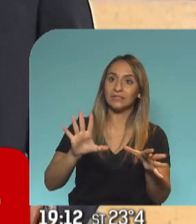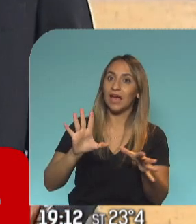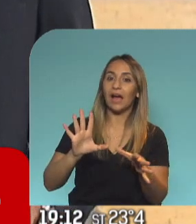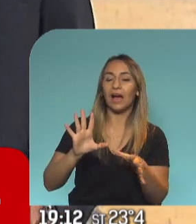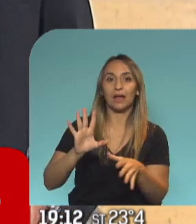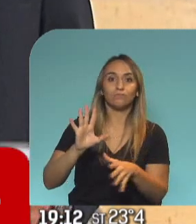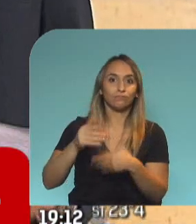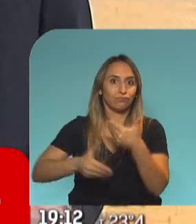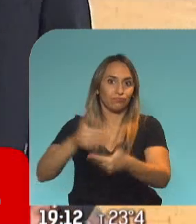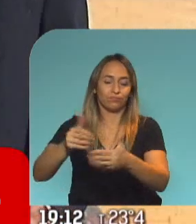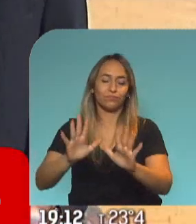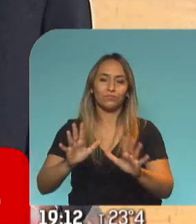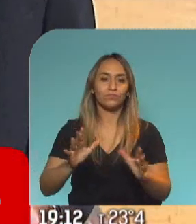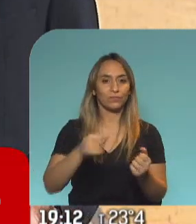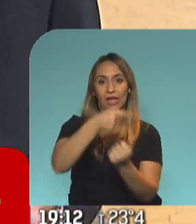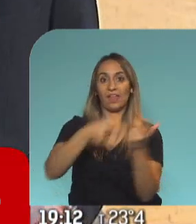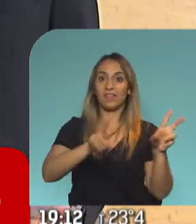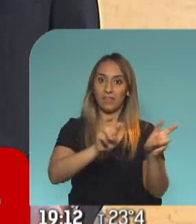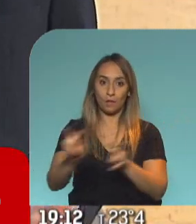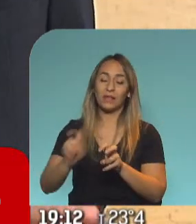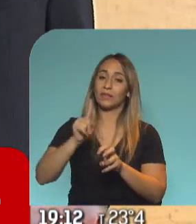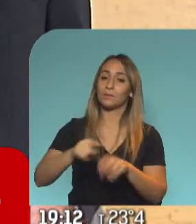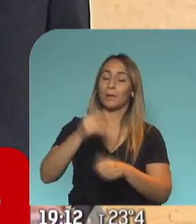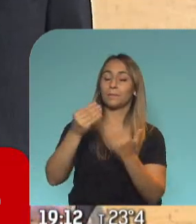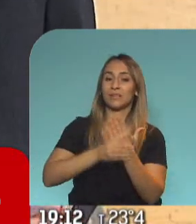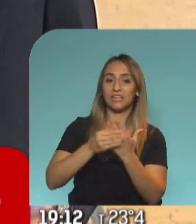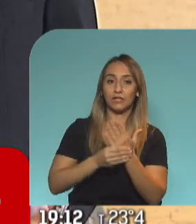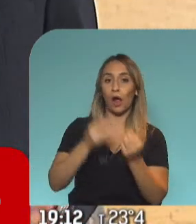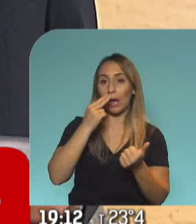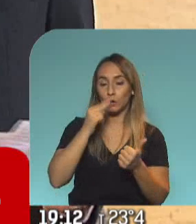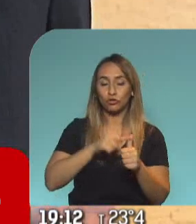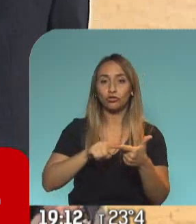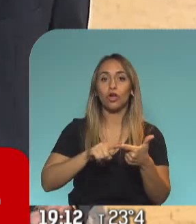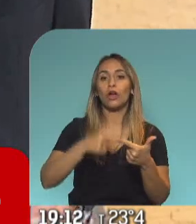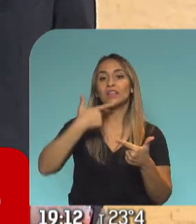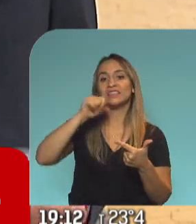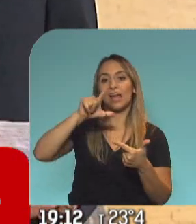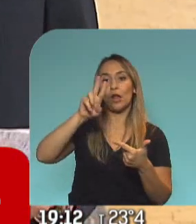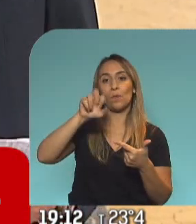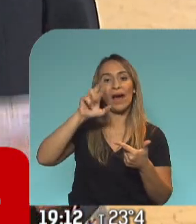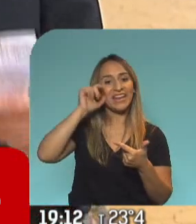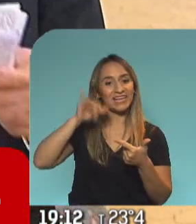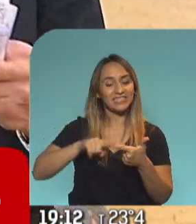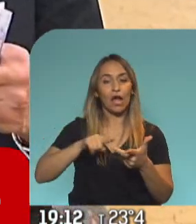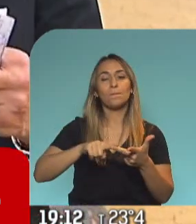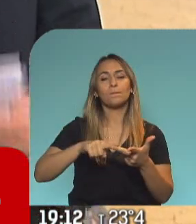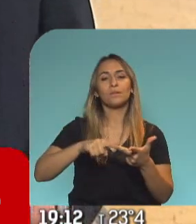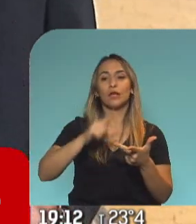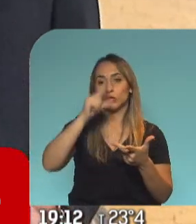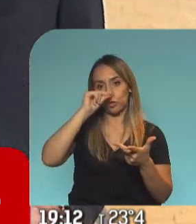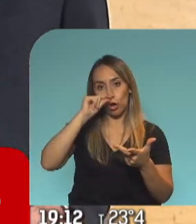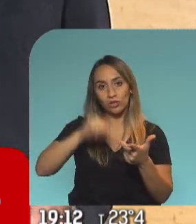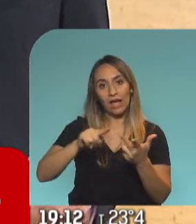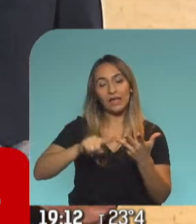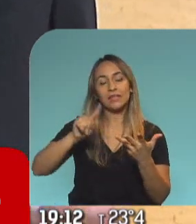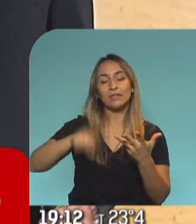estuvieron presentes los ministros Daniel Arroyo, Roberto Salvareza, Nicolás Trota y